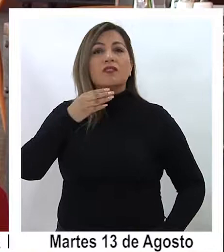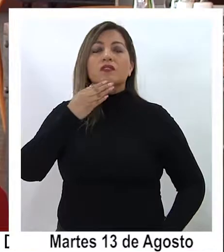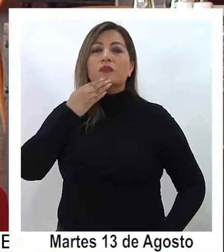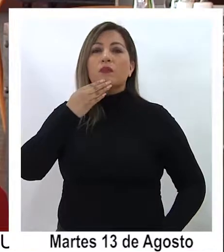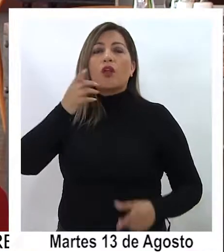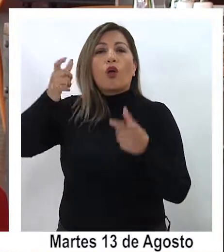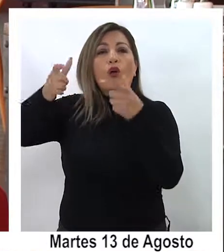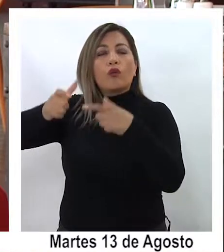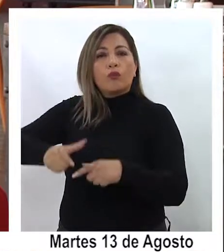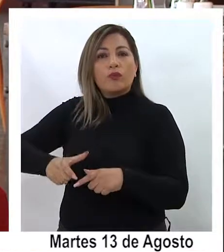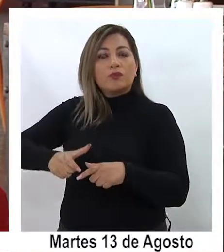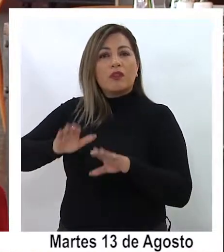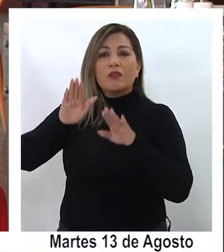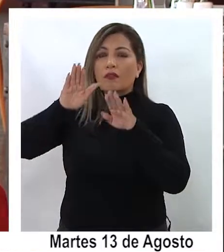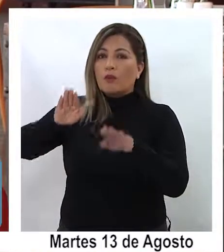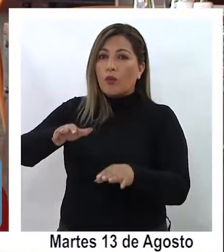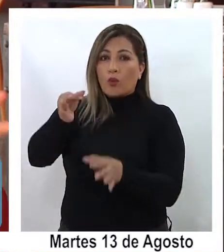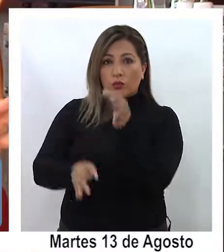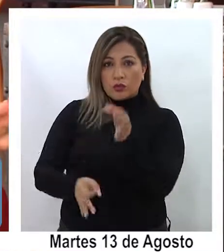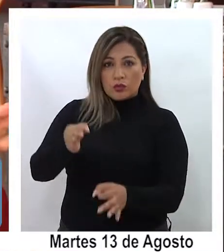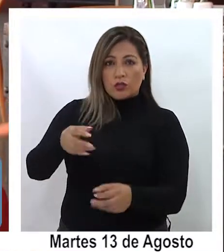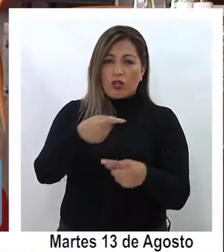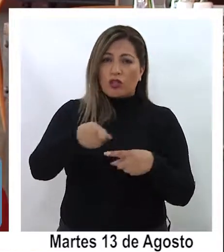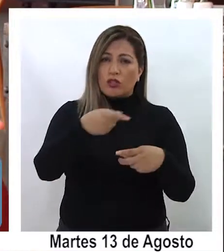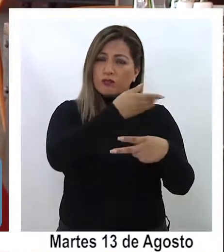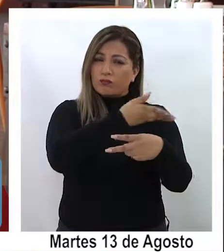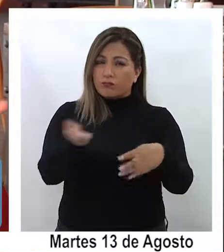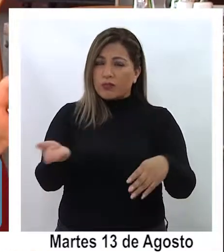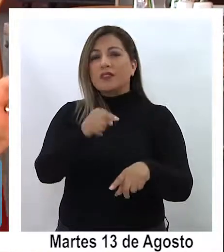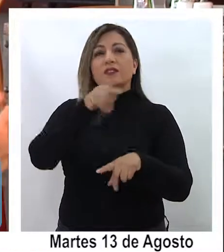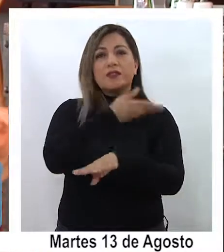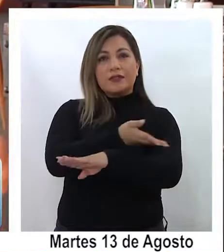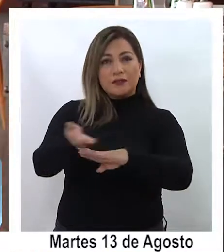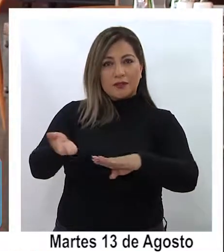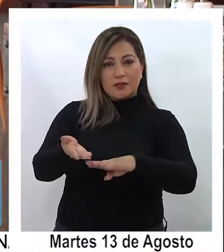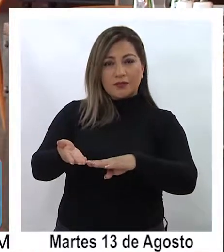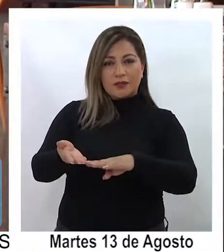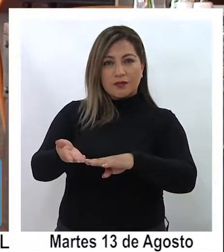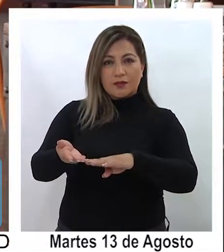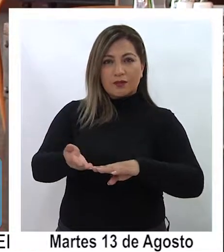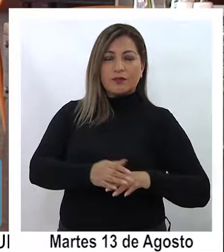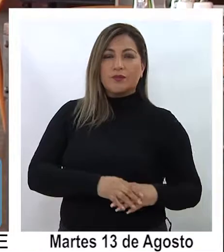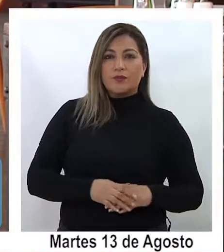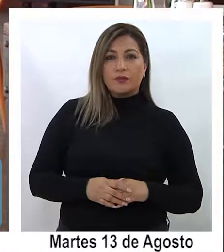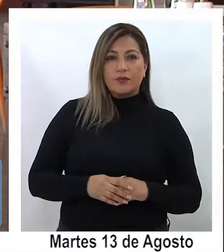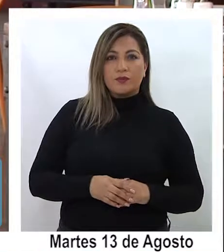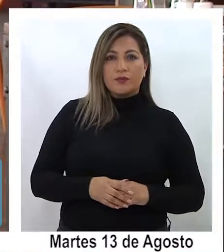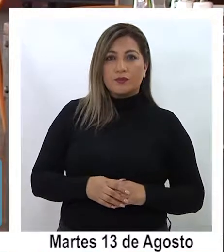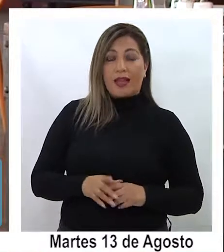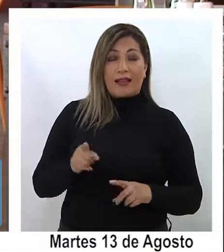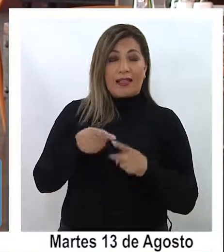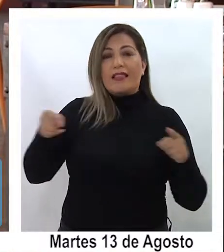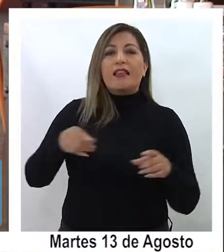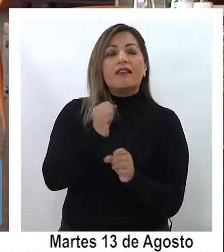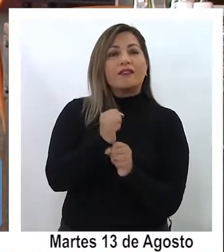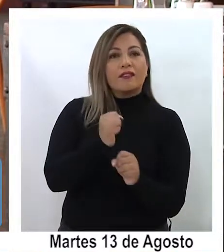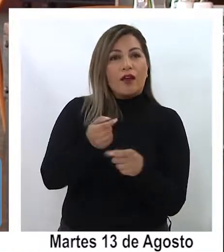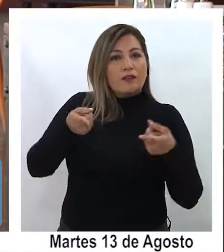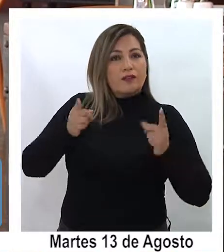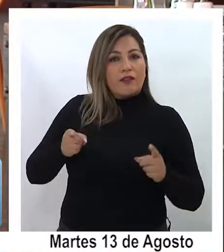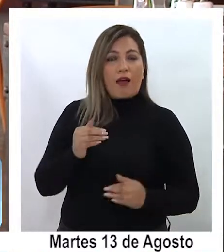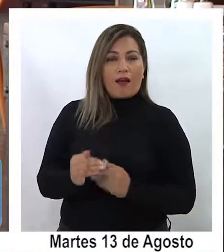corporaciones de asistencia judicial y así otro servicio respecto de sus determinadas líneas de trabajo debiesen